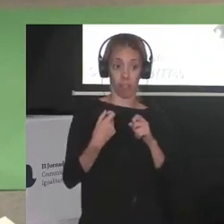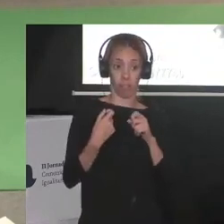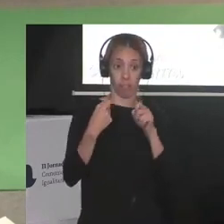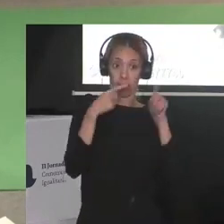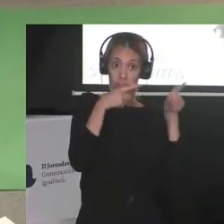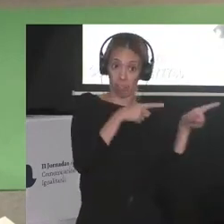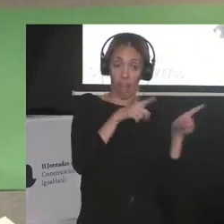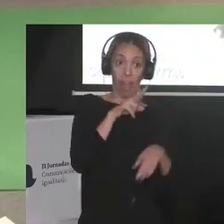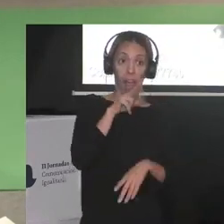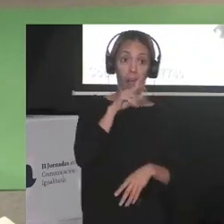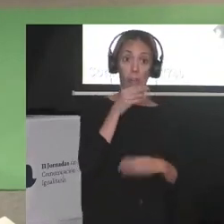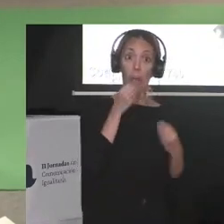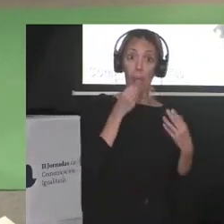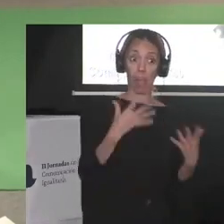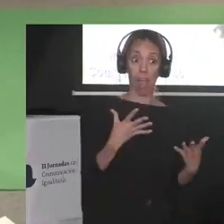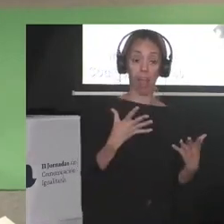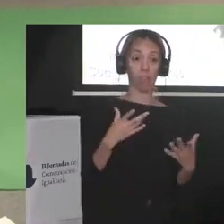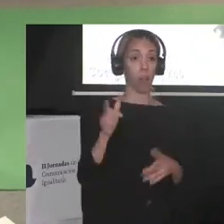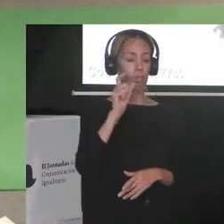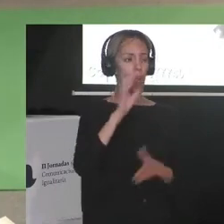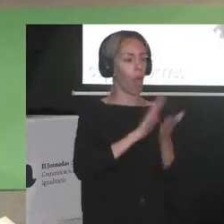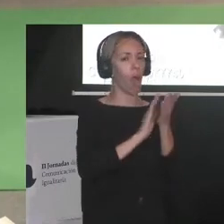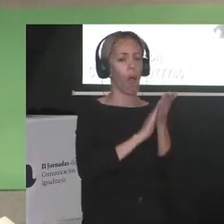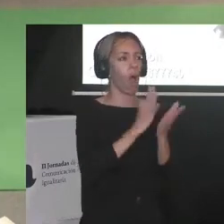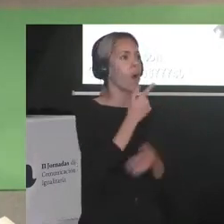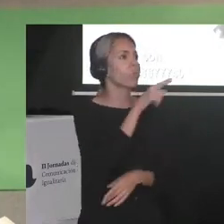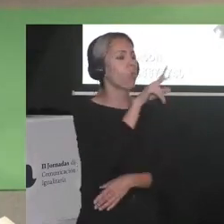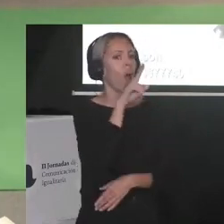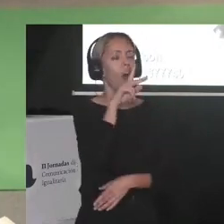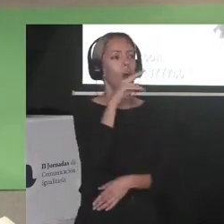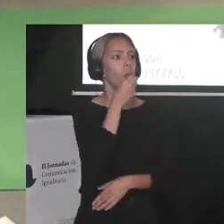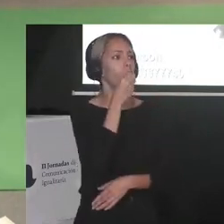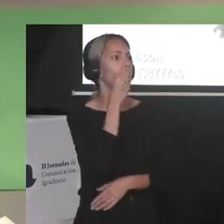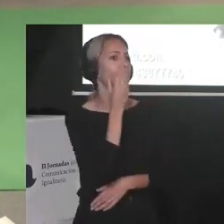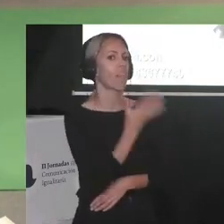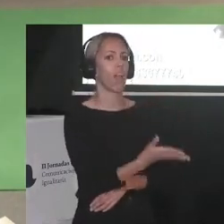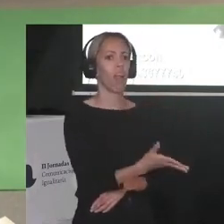Sí, a mí me felicitan cada día. ¡Qué bien hablas!